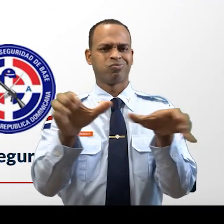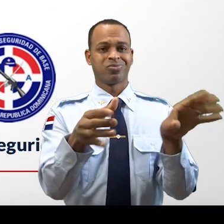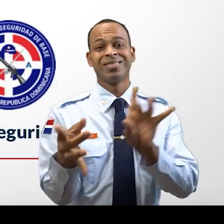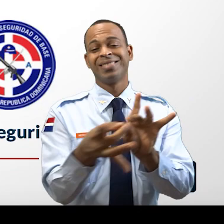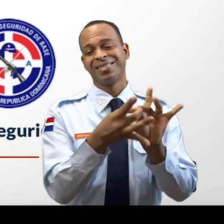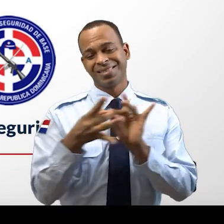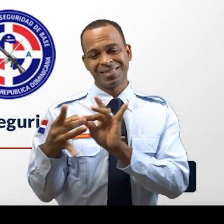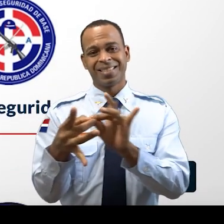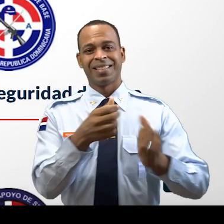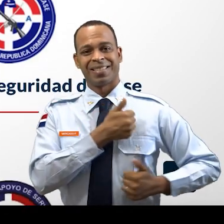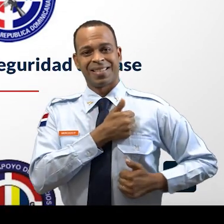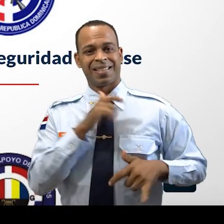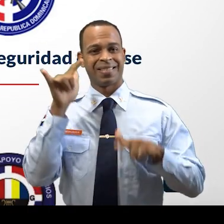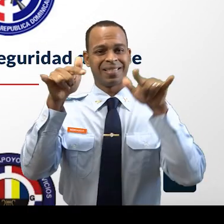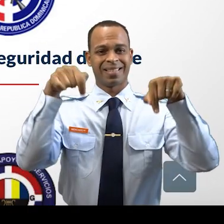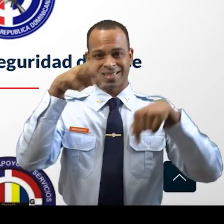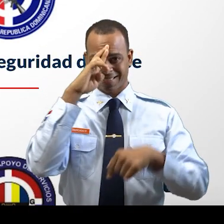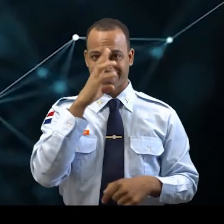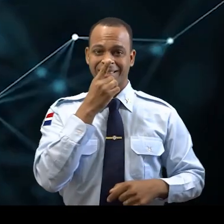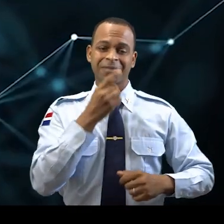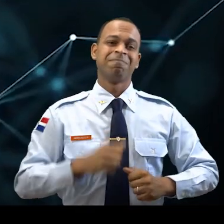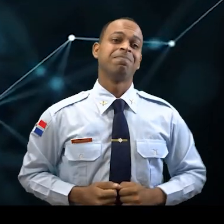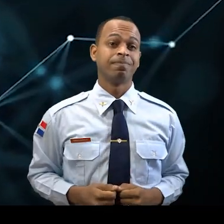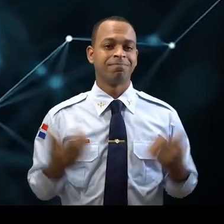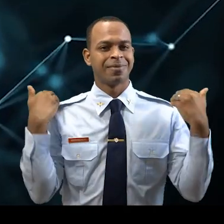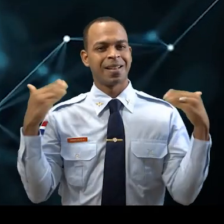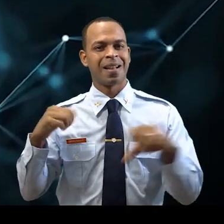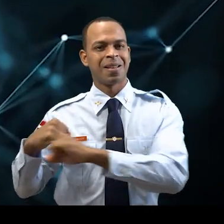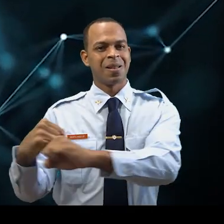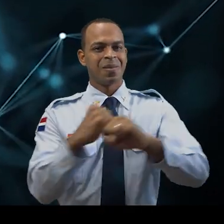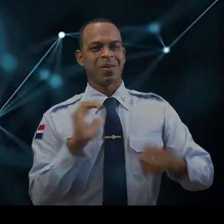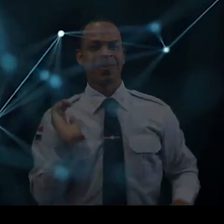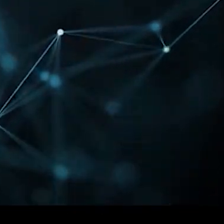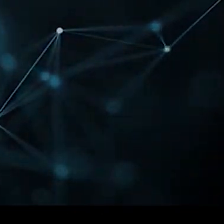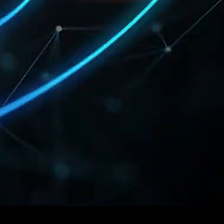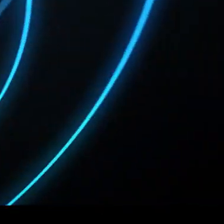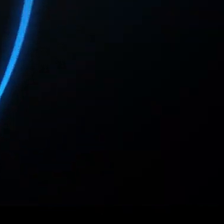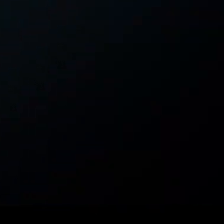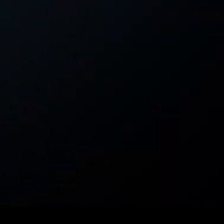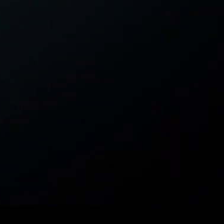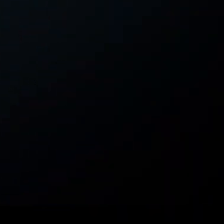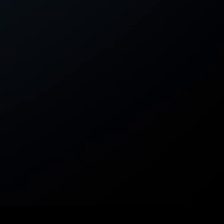nuestra gloriosa Fuerza Aérea de República Dominicana, a las que protegen nuestra parte.